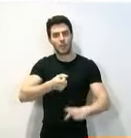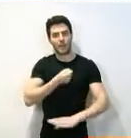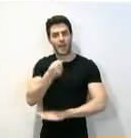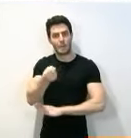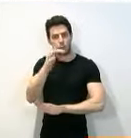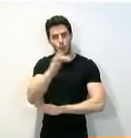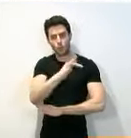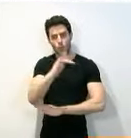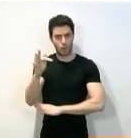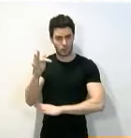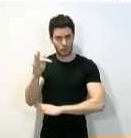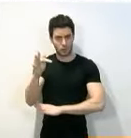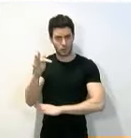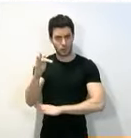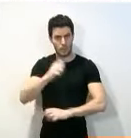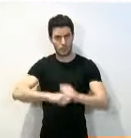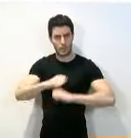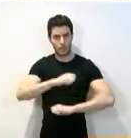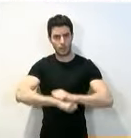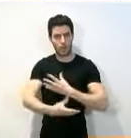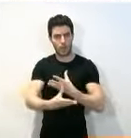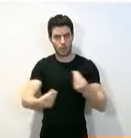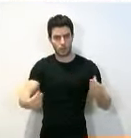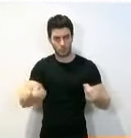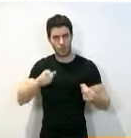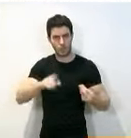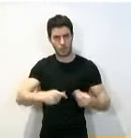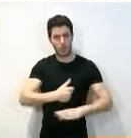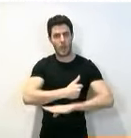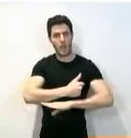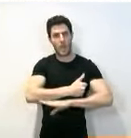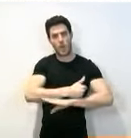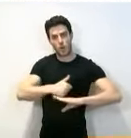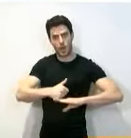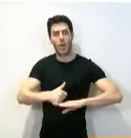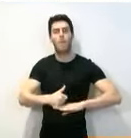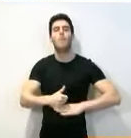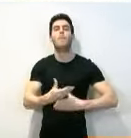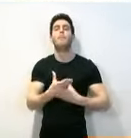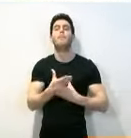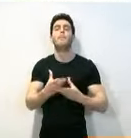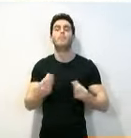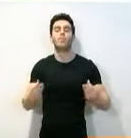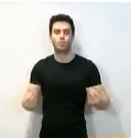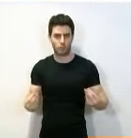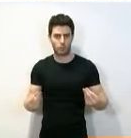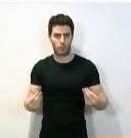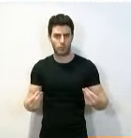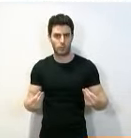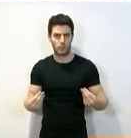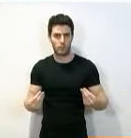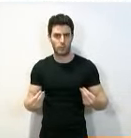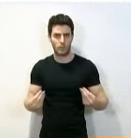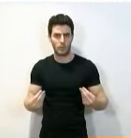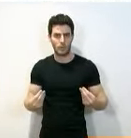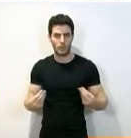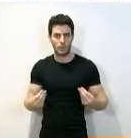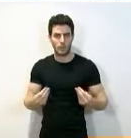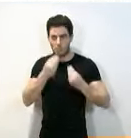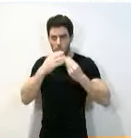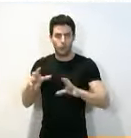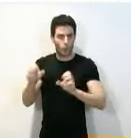compromiso que muchas asociaciones y ciudadanos han mostrado en defensa de la historia.